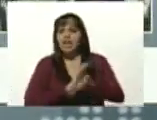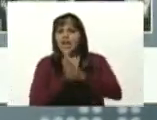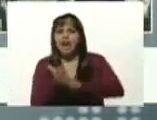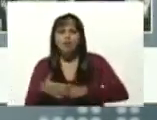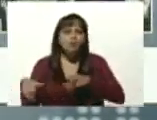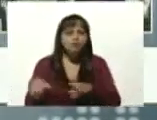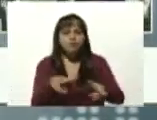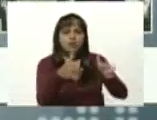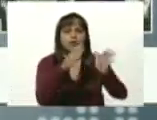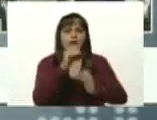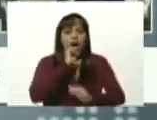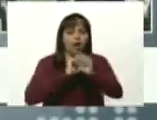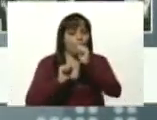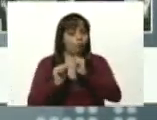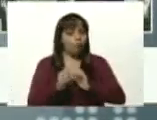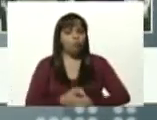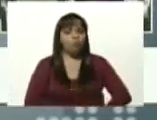los ríos,